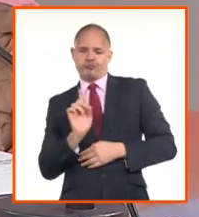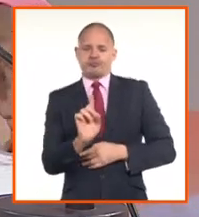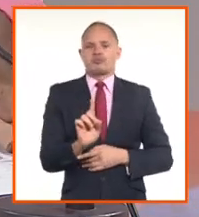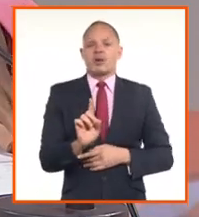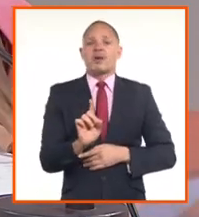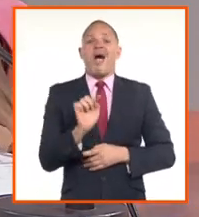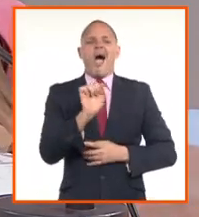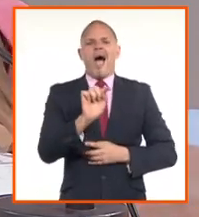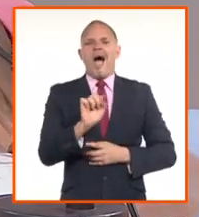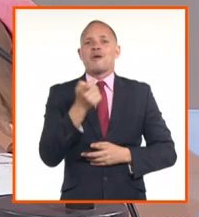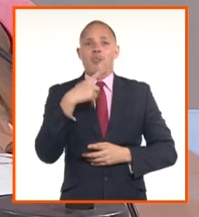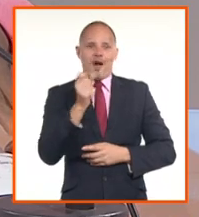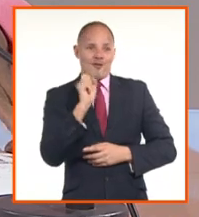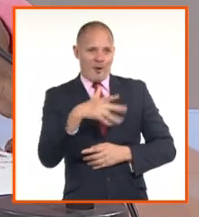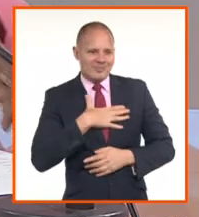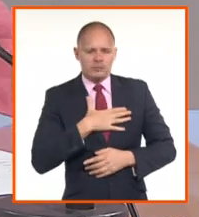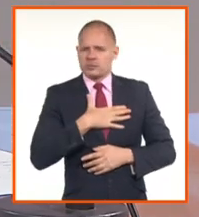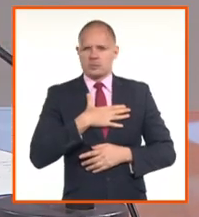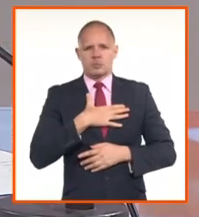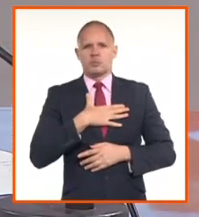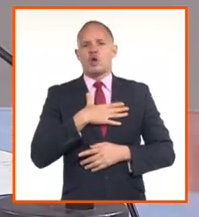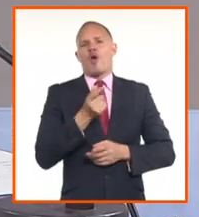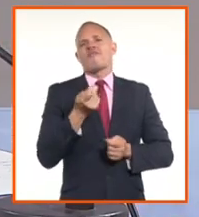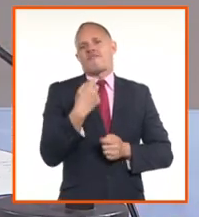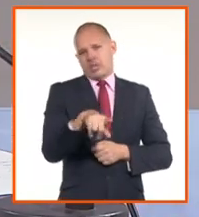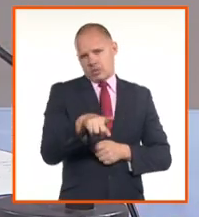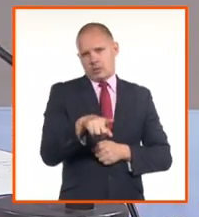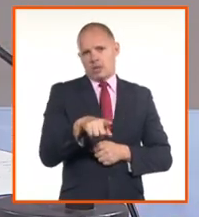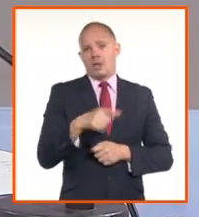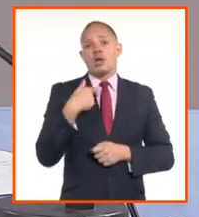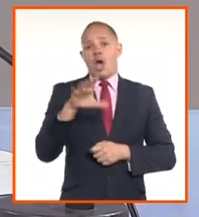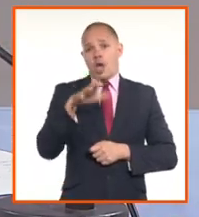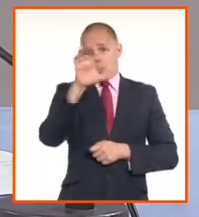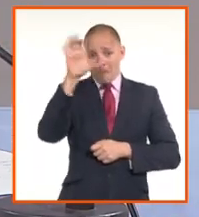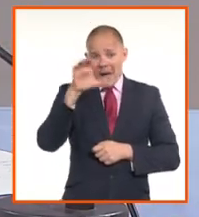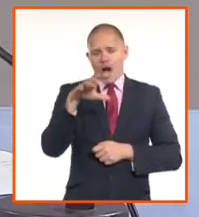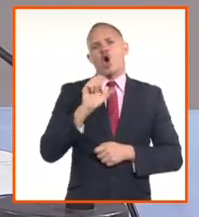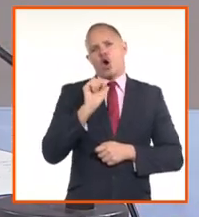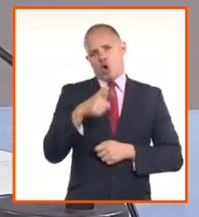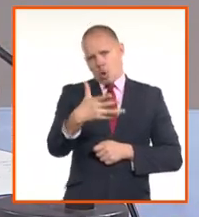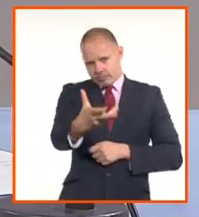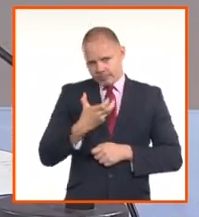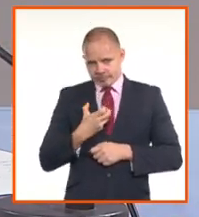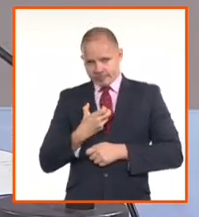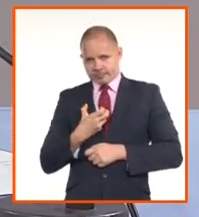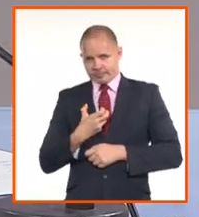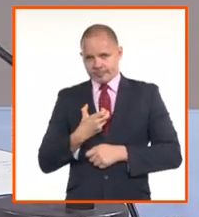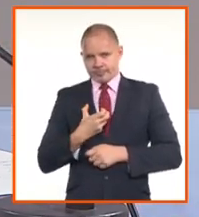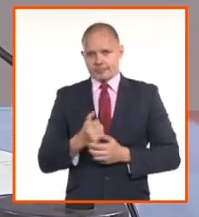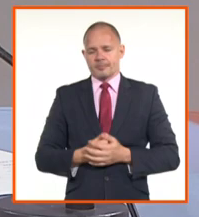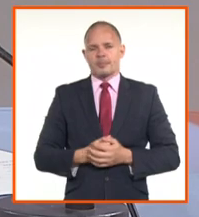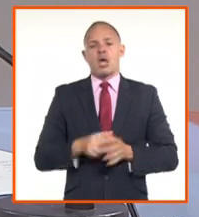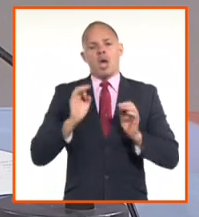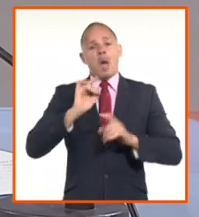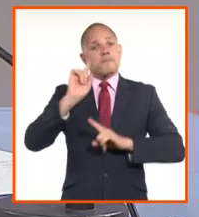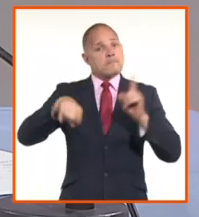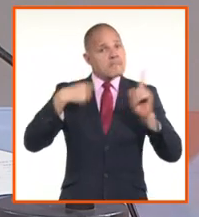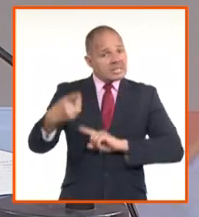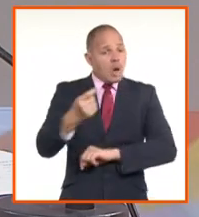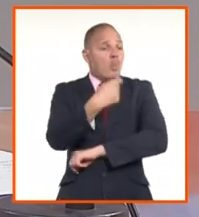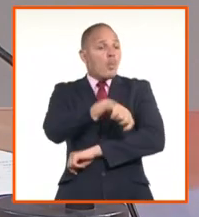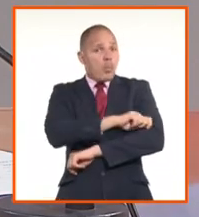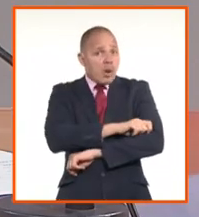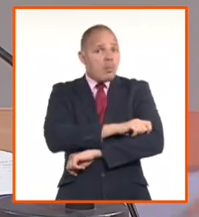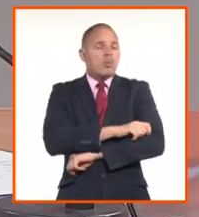implementando un mercado en toda la extensión de la palabra porque es un mercado que solamente comienza con la compra, después se incrementará la